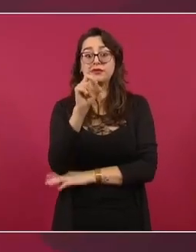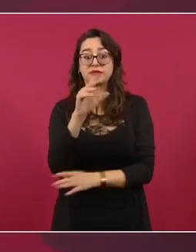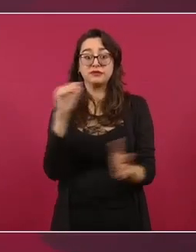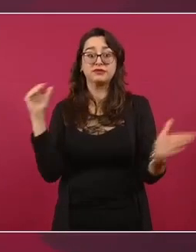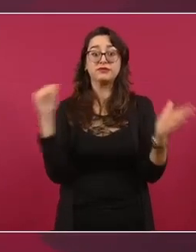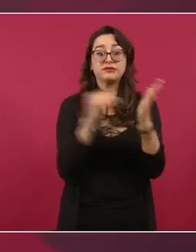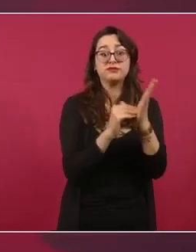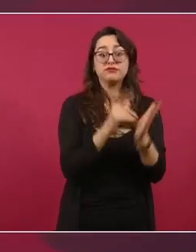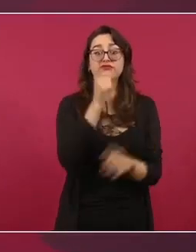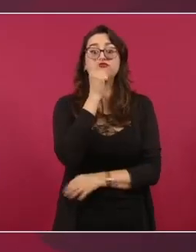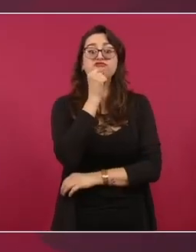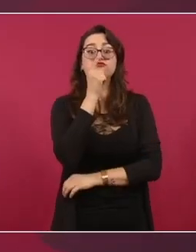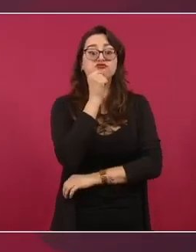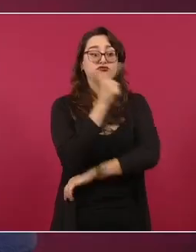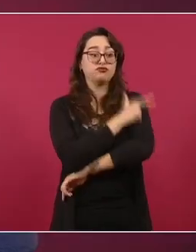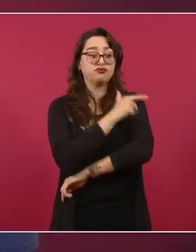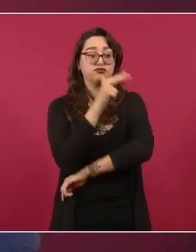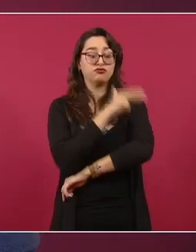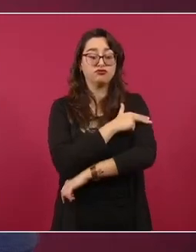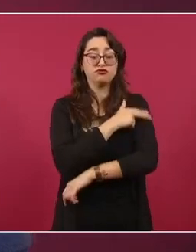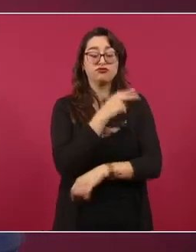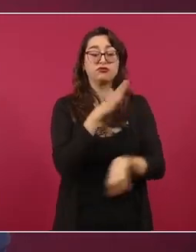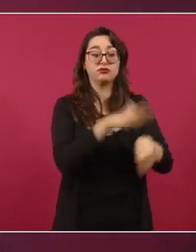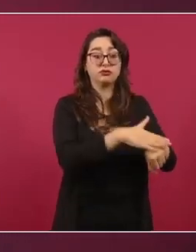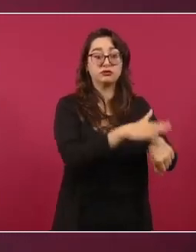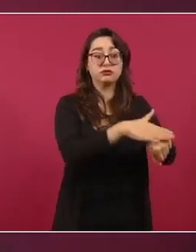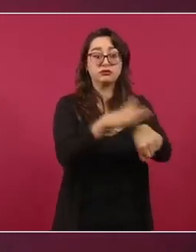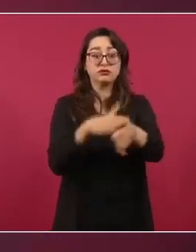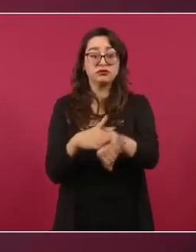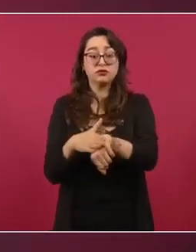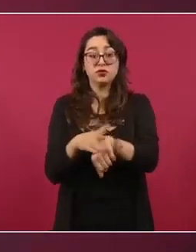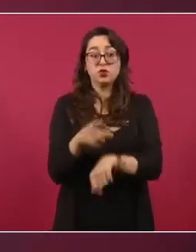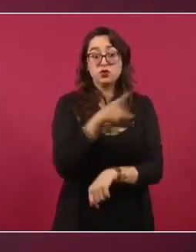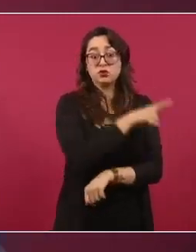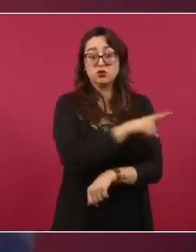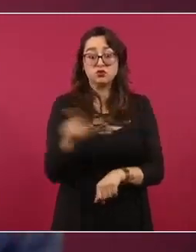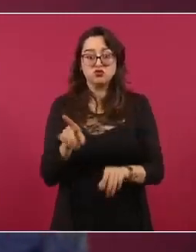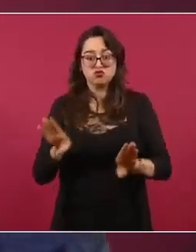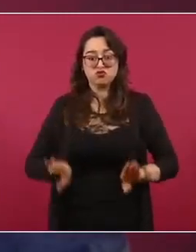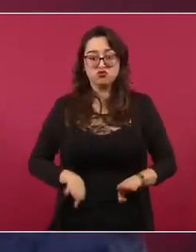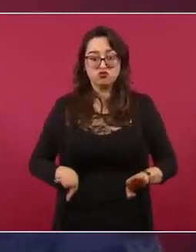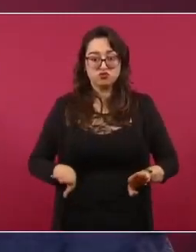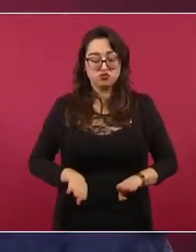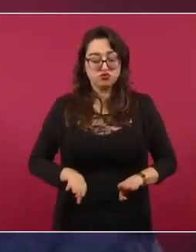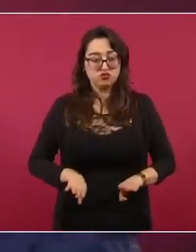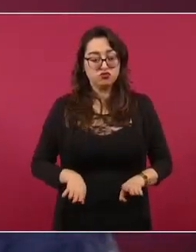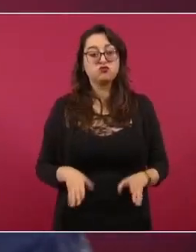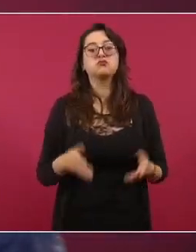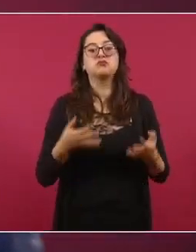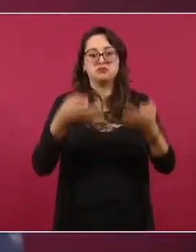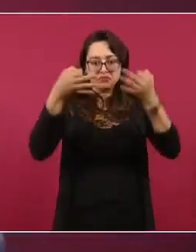que la integran de que mantendrán sus salarios,